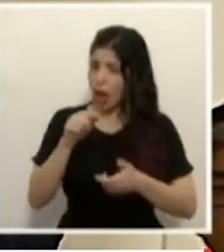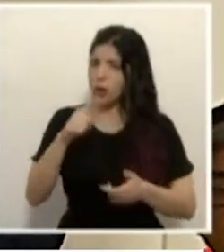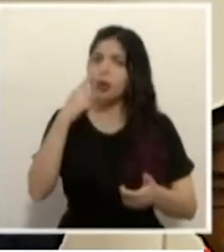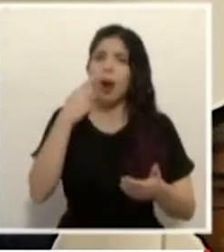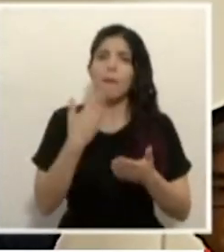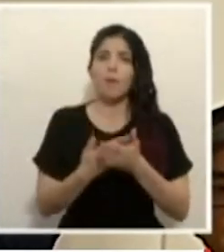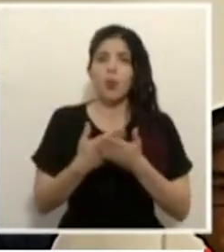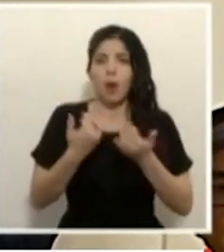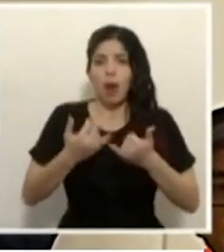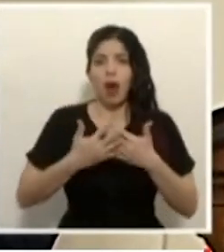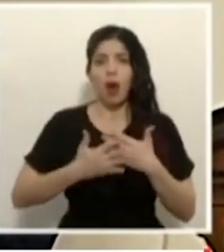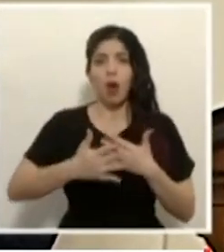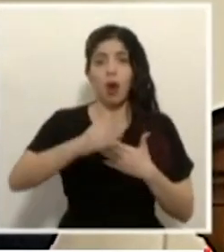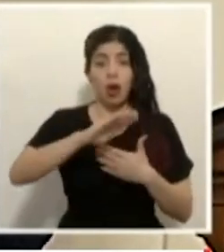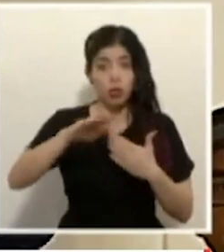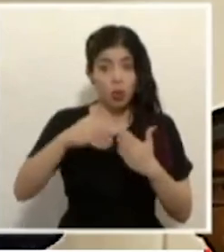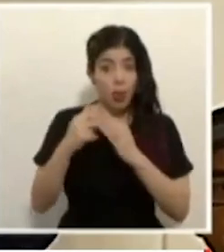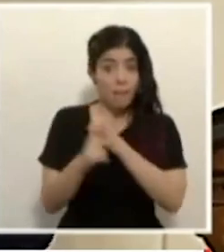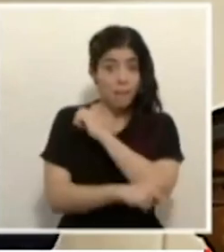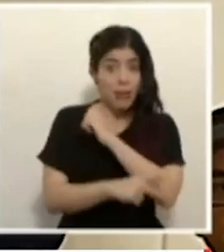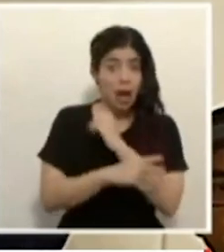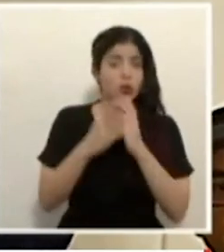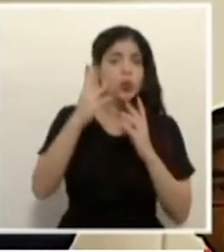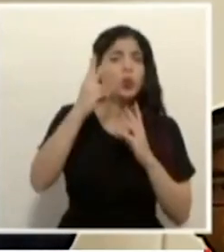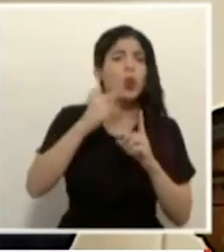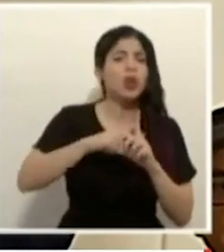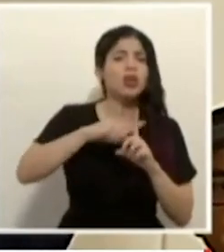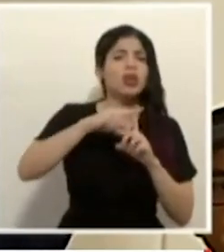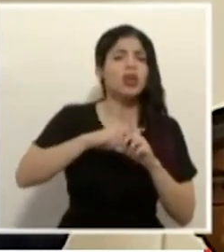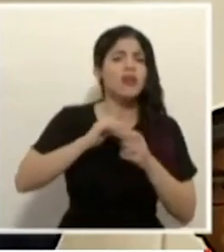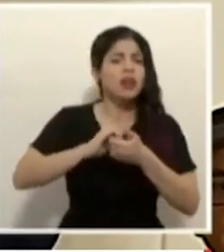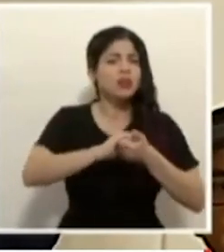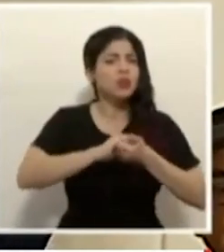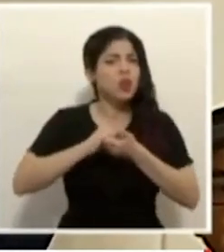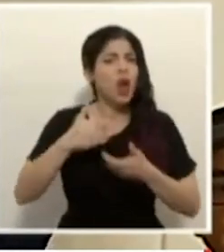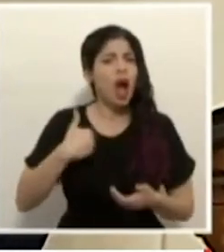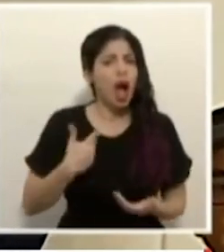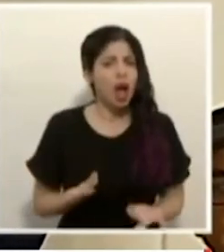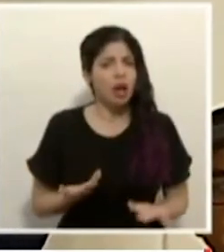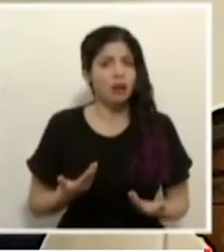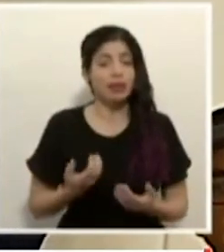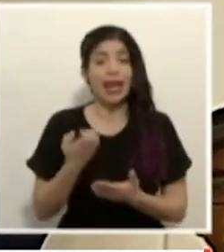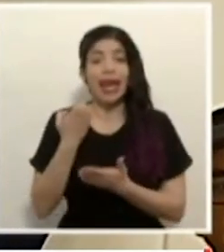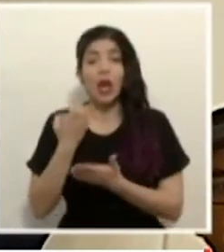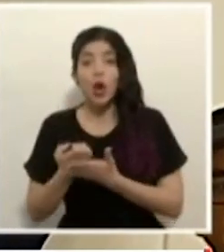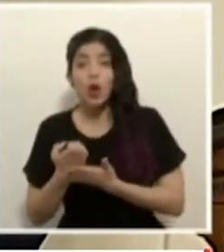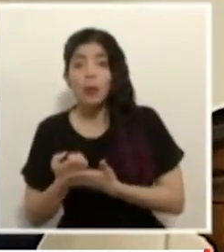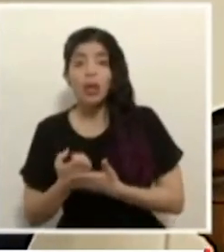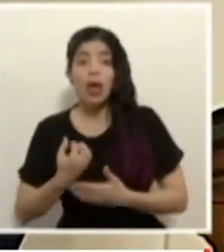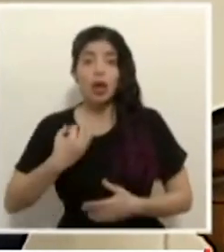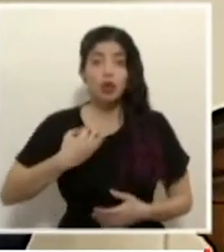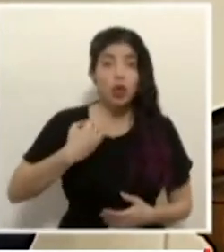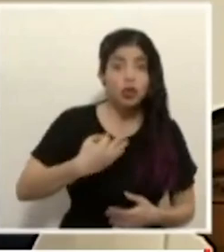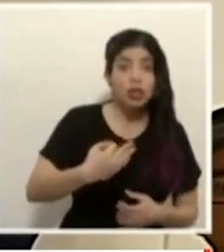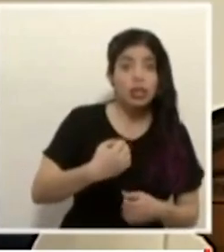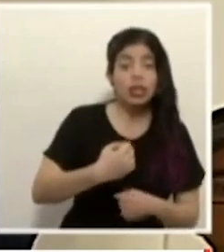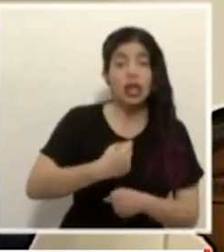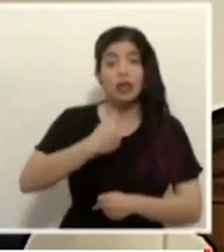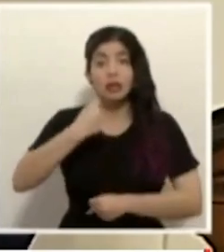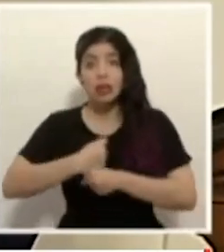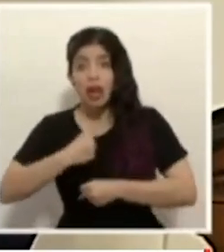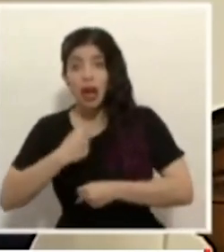Eso es lo que vamos a abordar. En la ruta de la economía día a día de los empleos también tenemos que